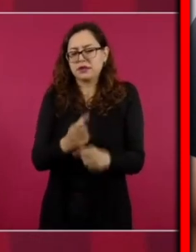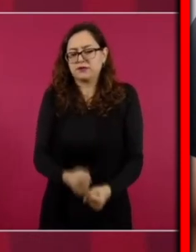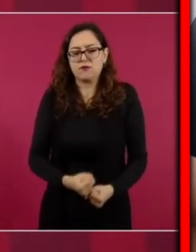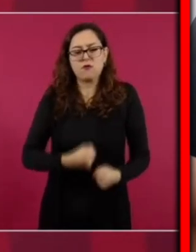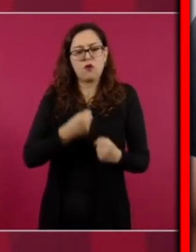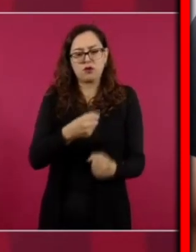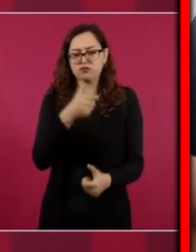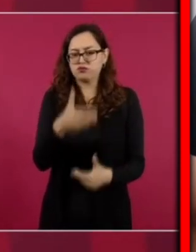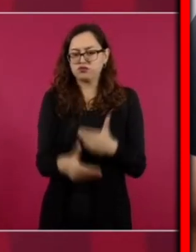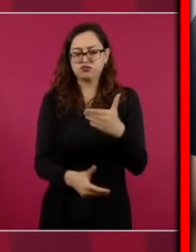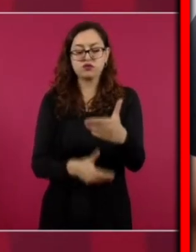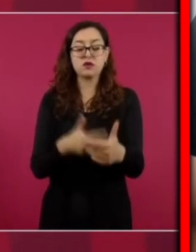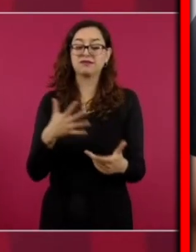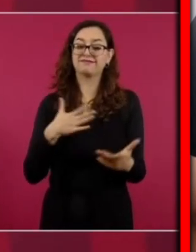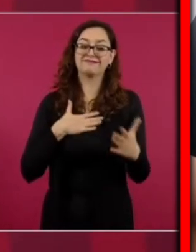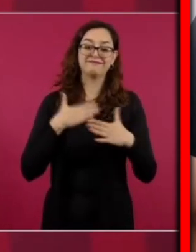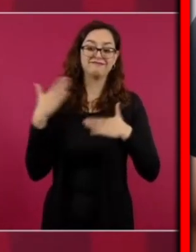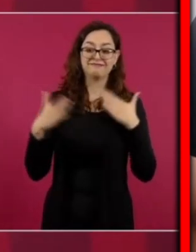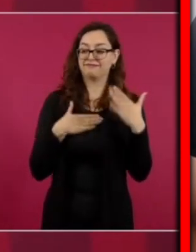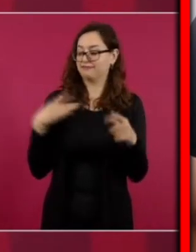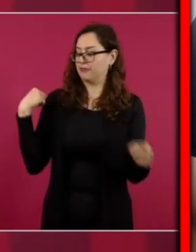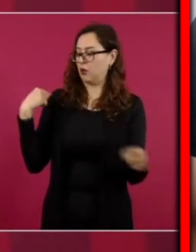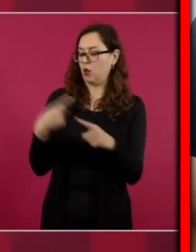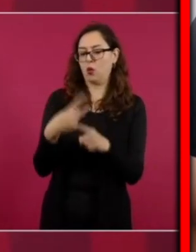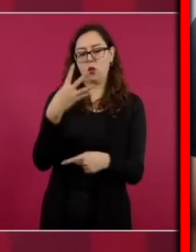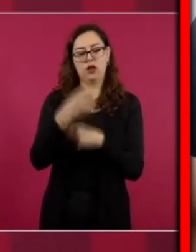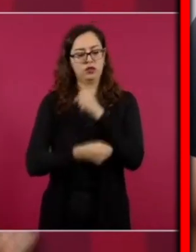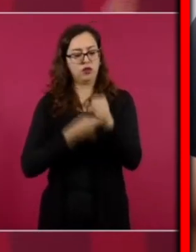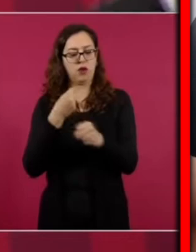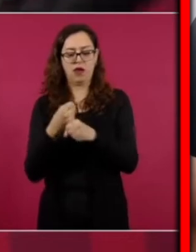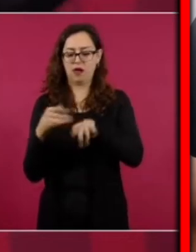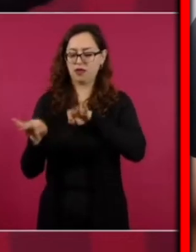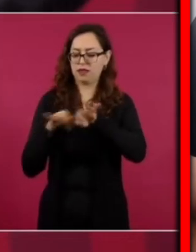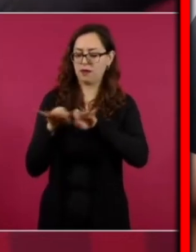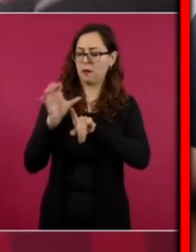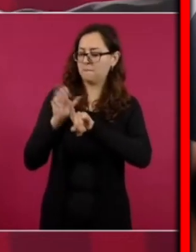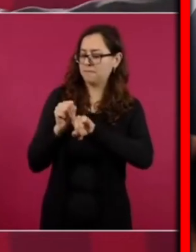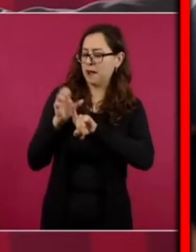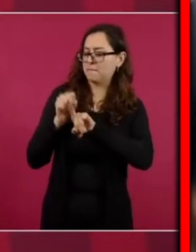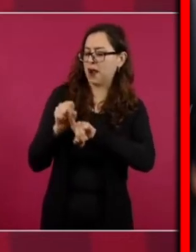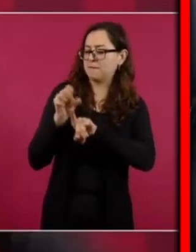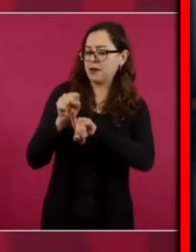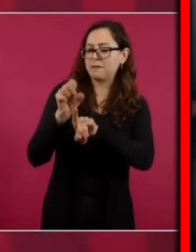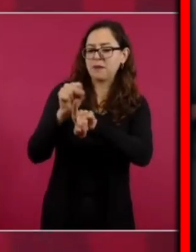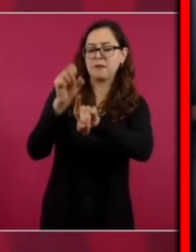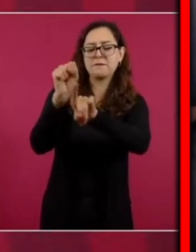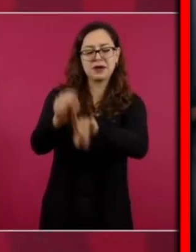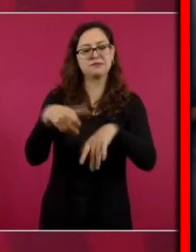celebrar los logros ¿Cómo no vamos a celebrar